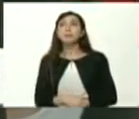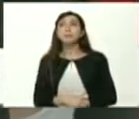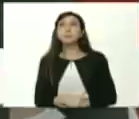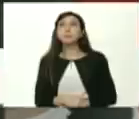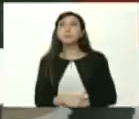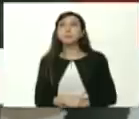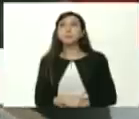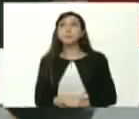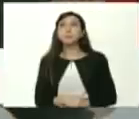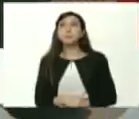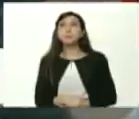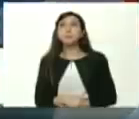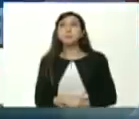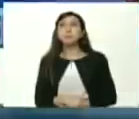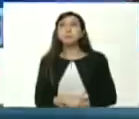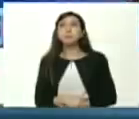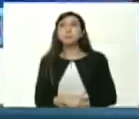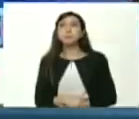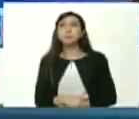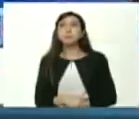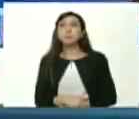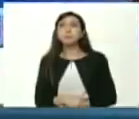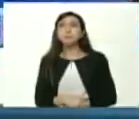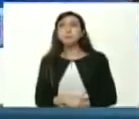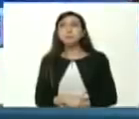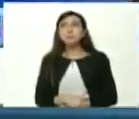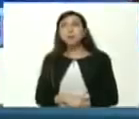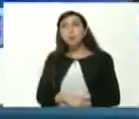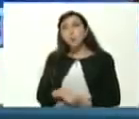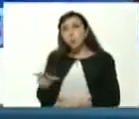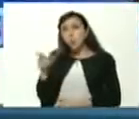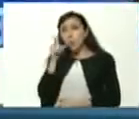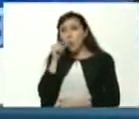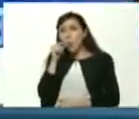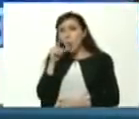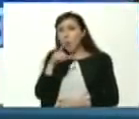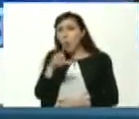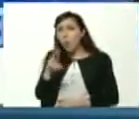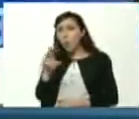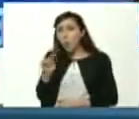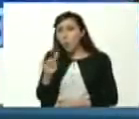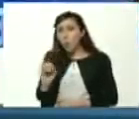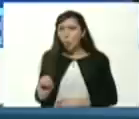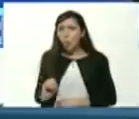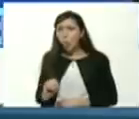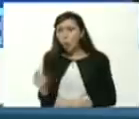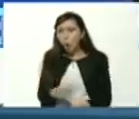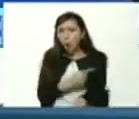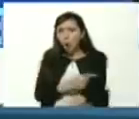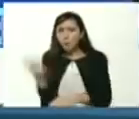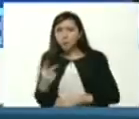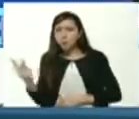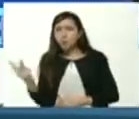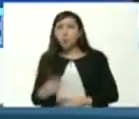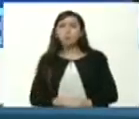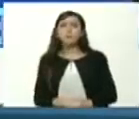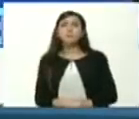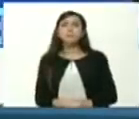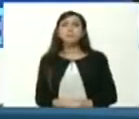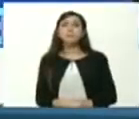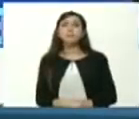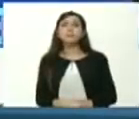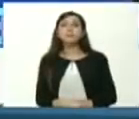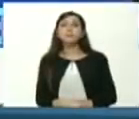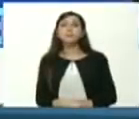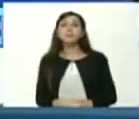Y Jan Lugo Joyce Lugo Los hermanos Lugo, ¿no? ¿No? ¿Ah?